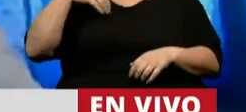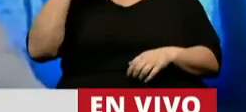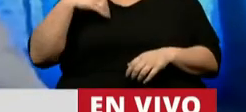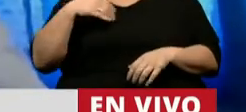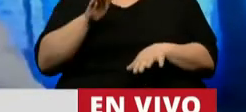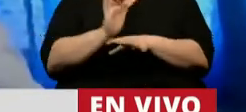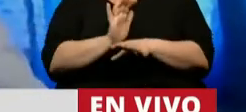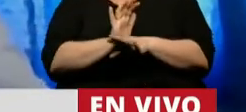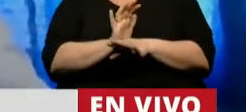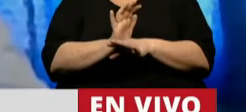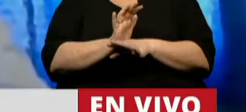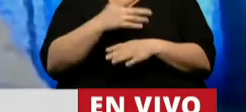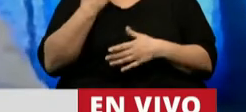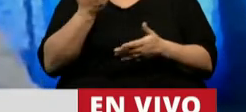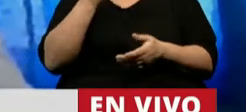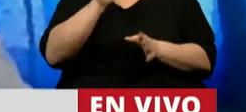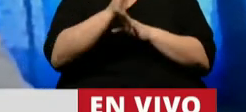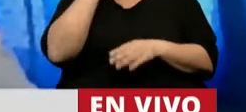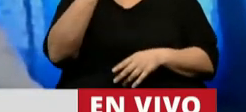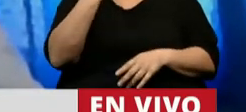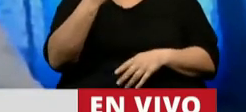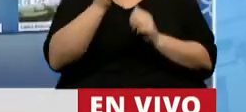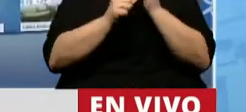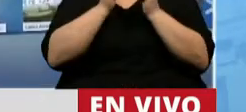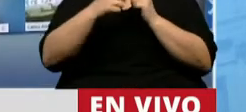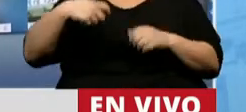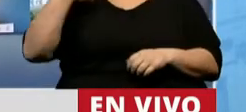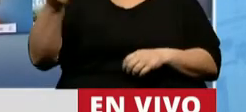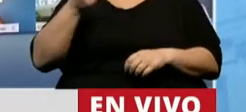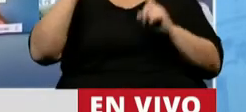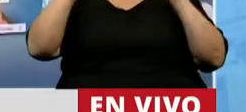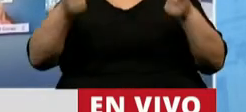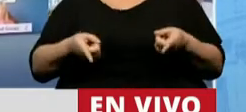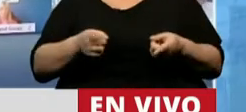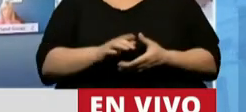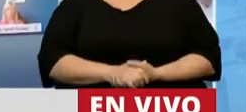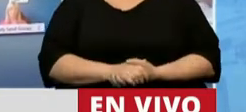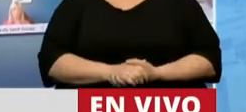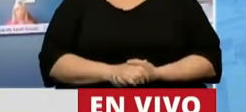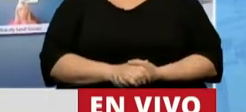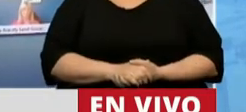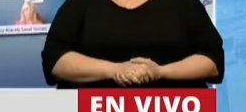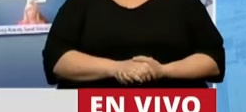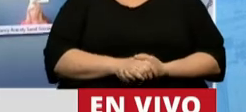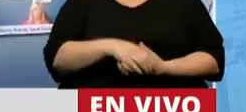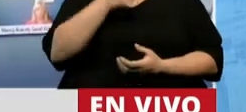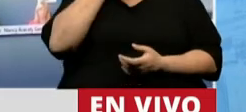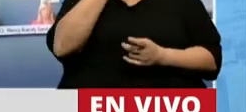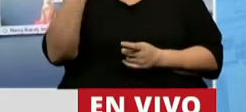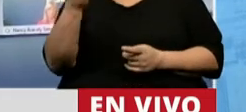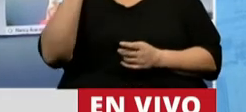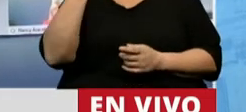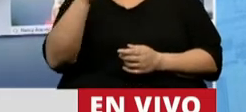es una moneda de dos caras, en la historia del sindicalismo también, y si de una cara está